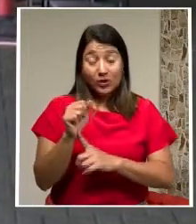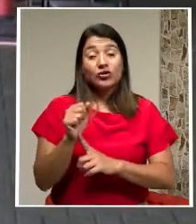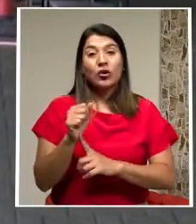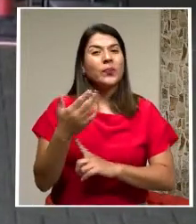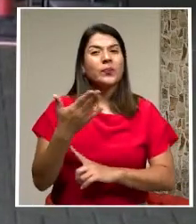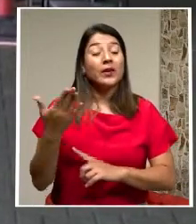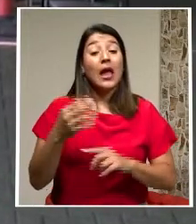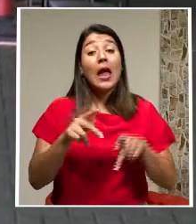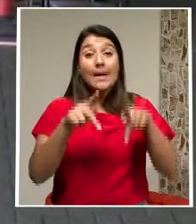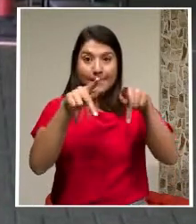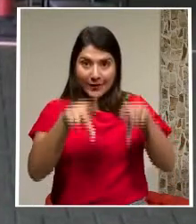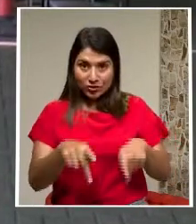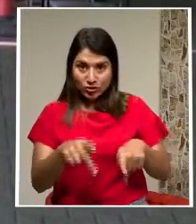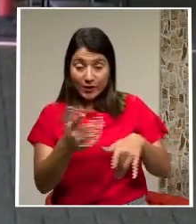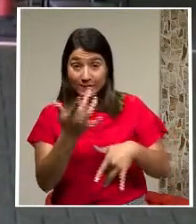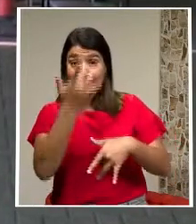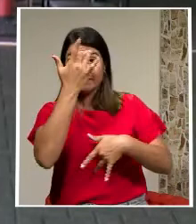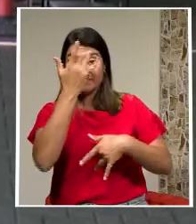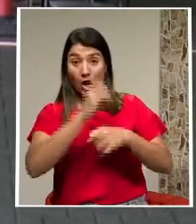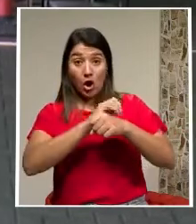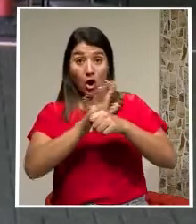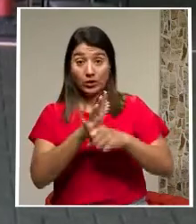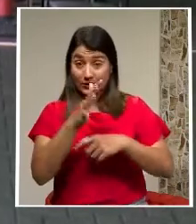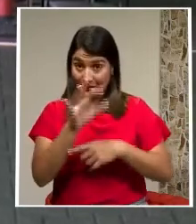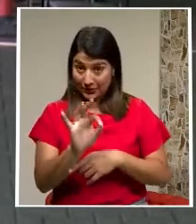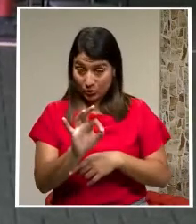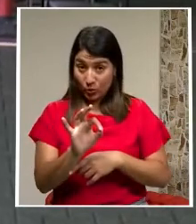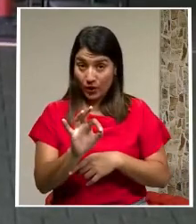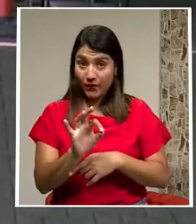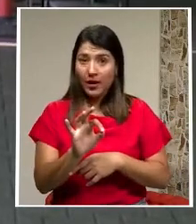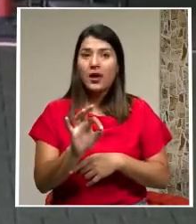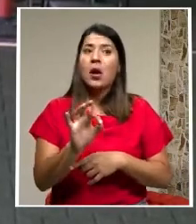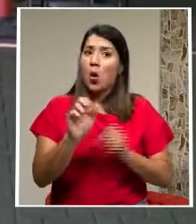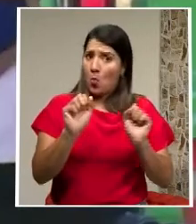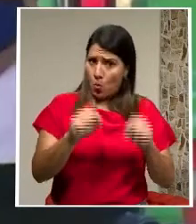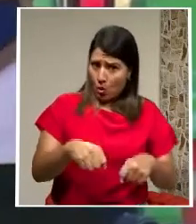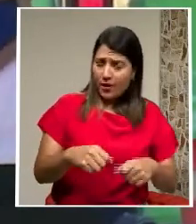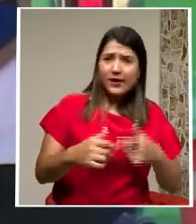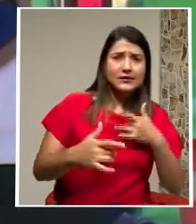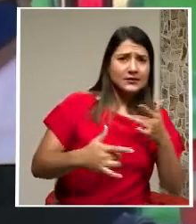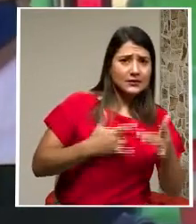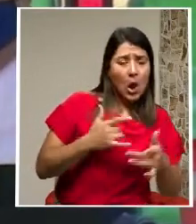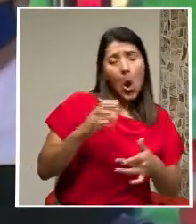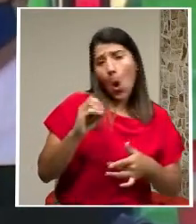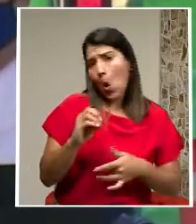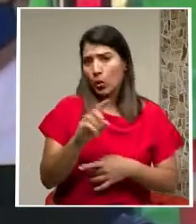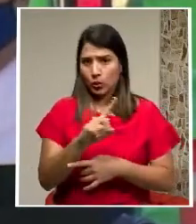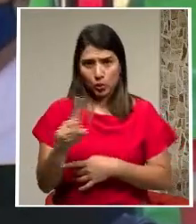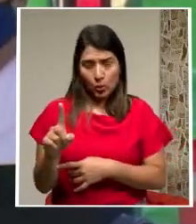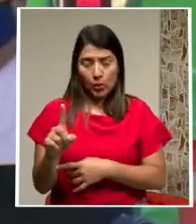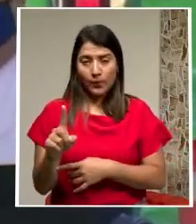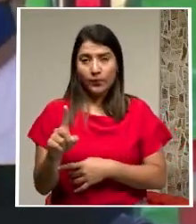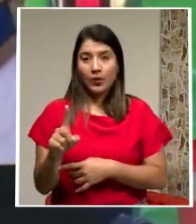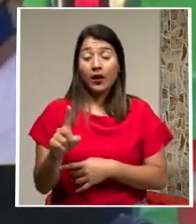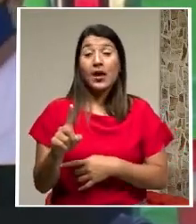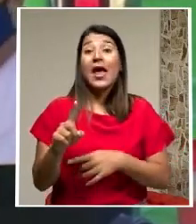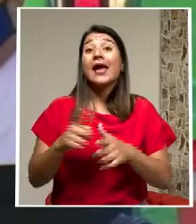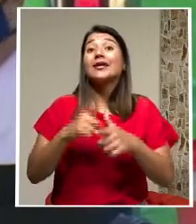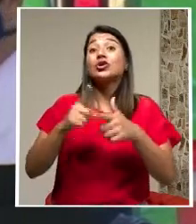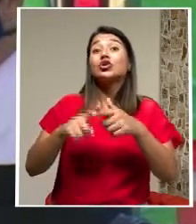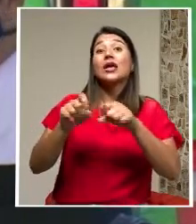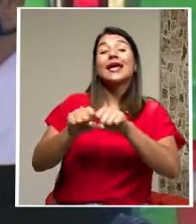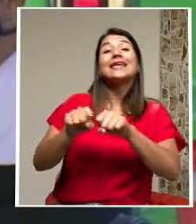persona sufre la infección No necesariamente asintomática Sino que sí se infecta y se enferma El sistema